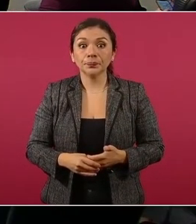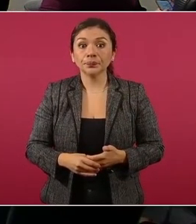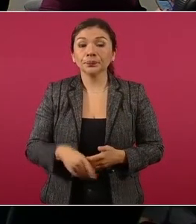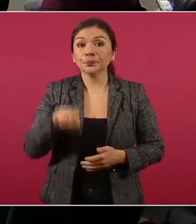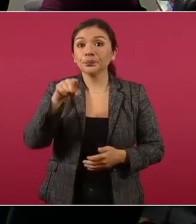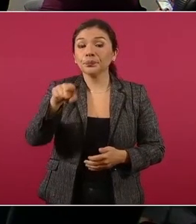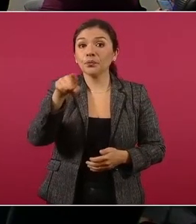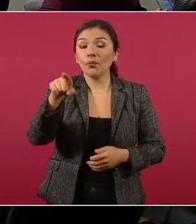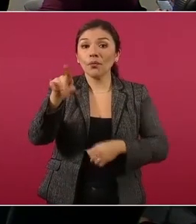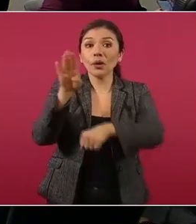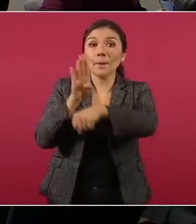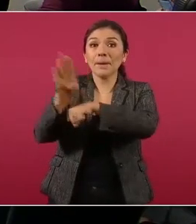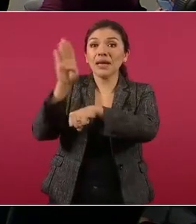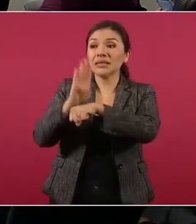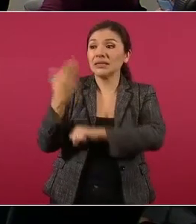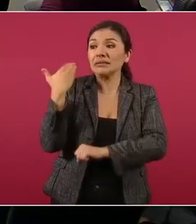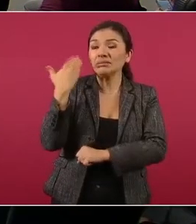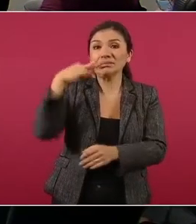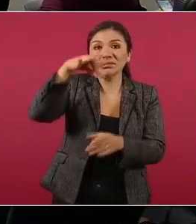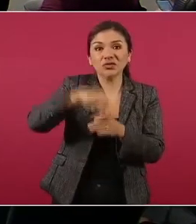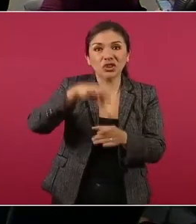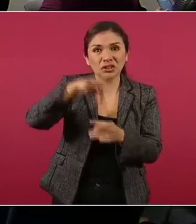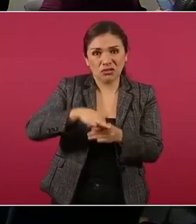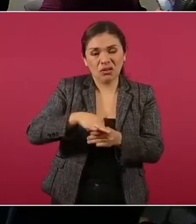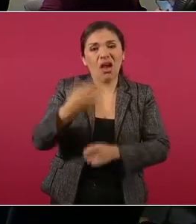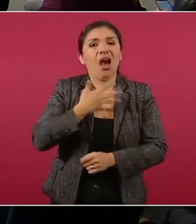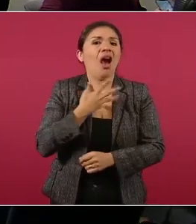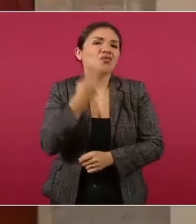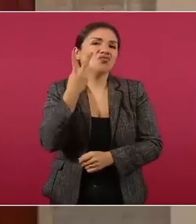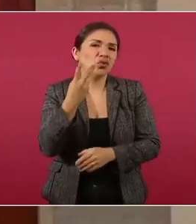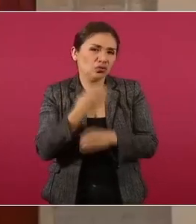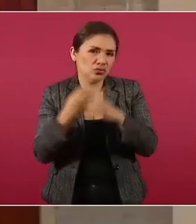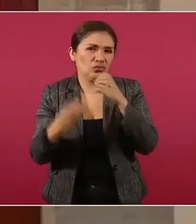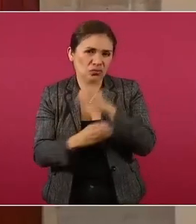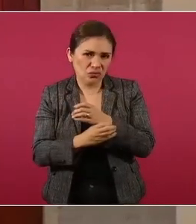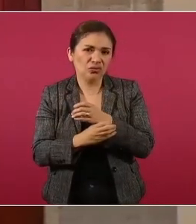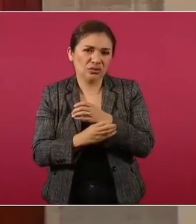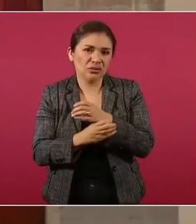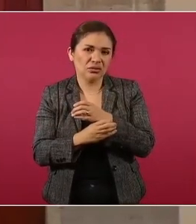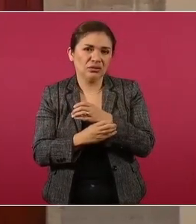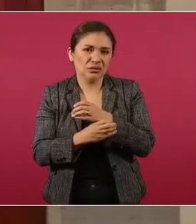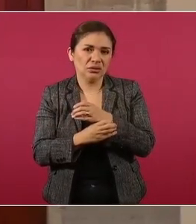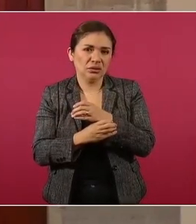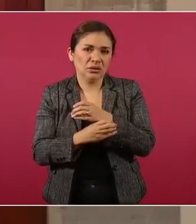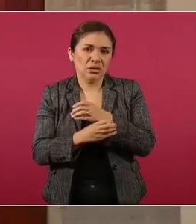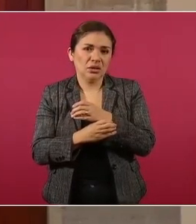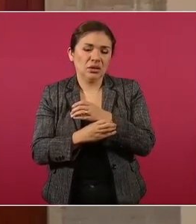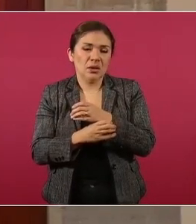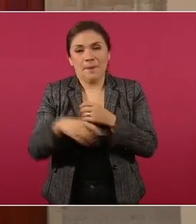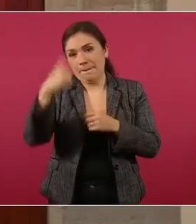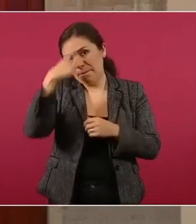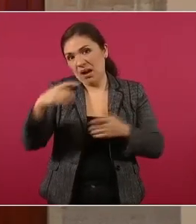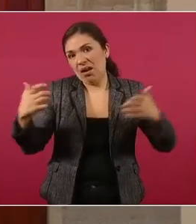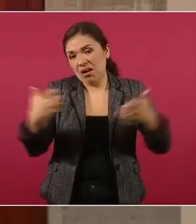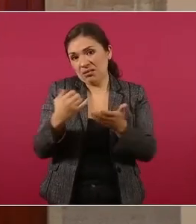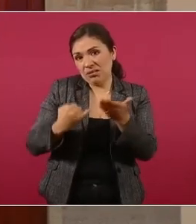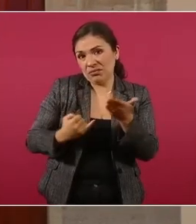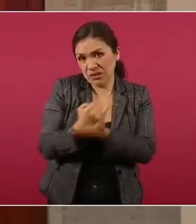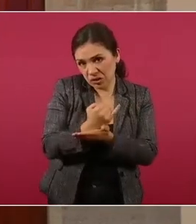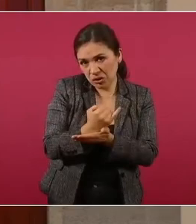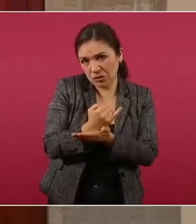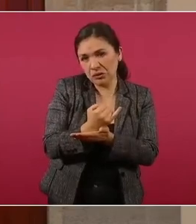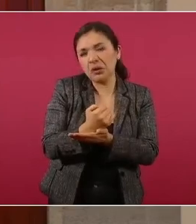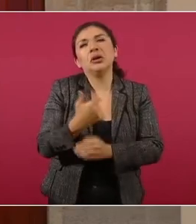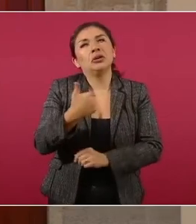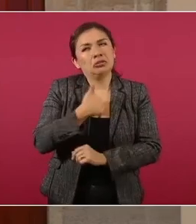elección de Brasil fueron dos factores los que decidieron según